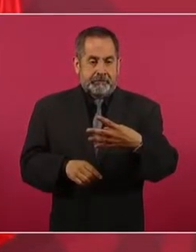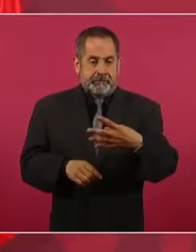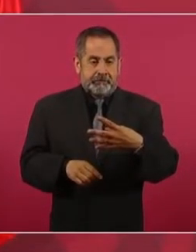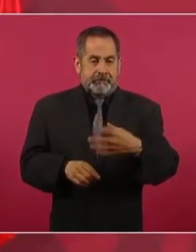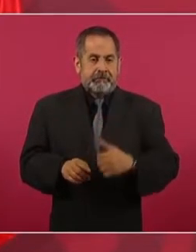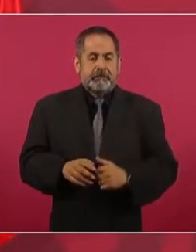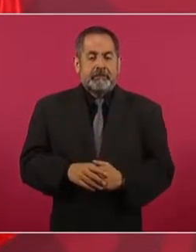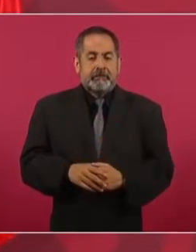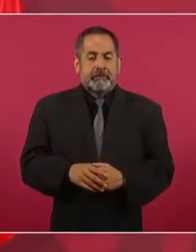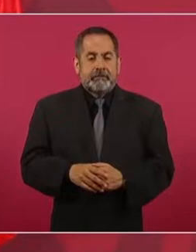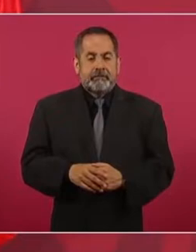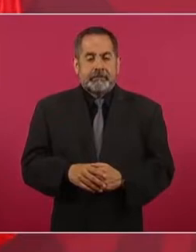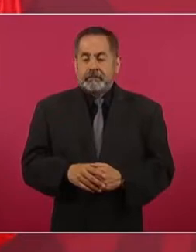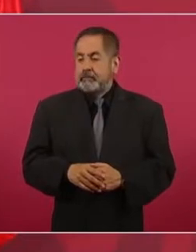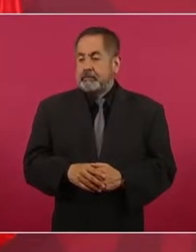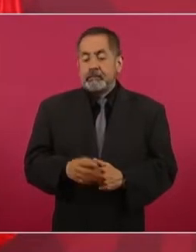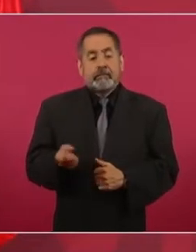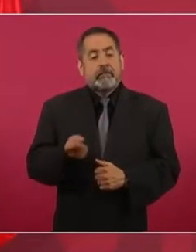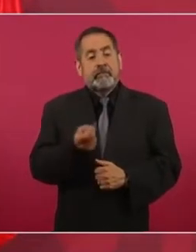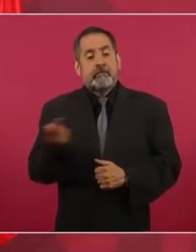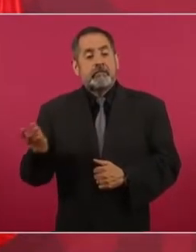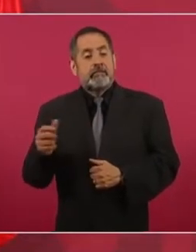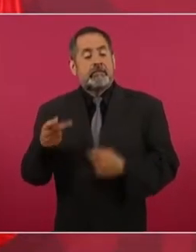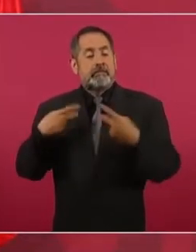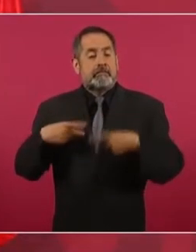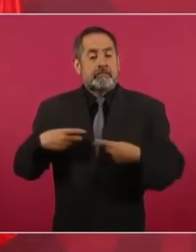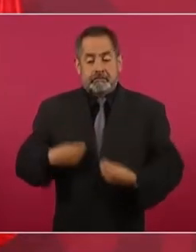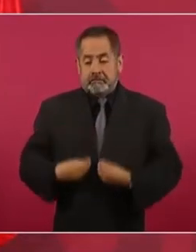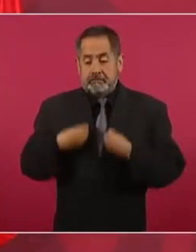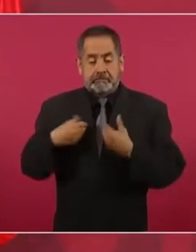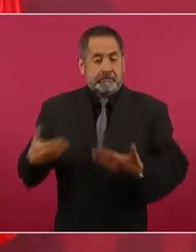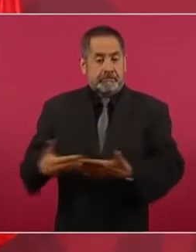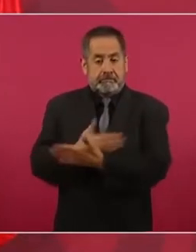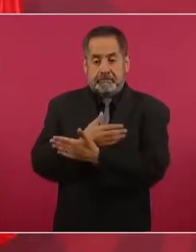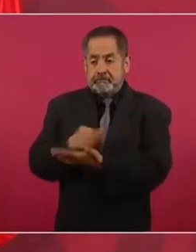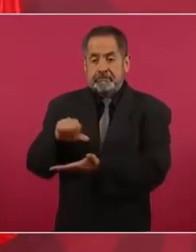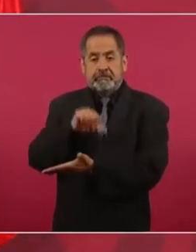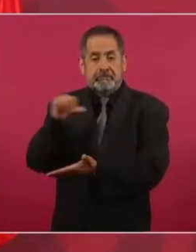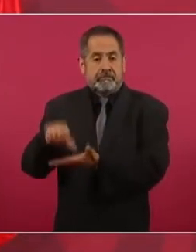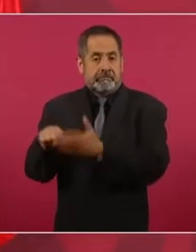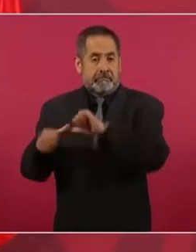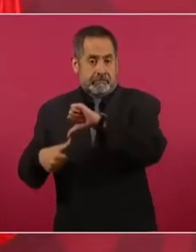inscribo a centroamericanos en el IMSS.